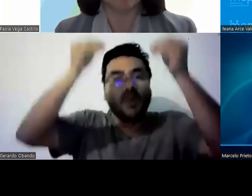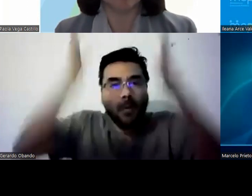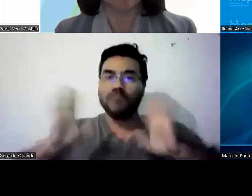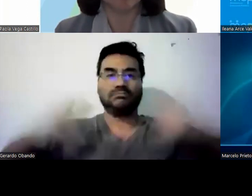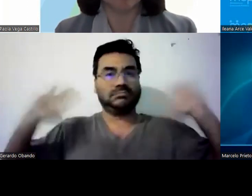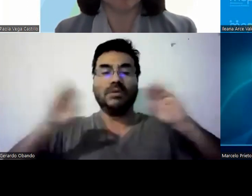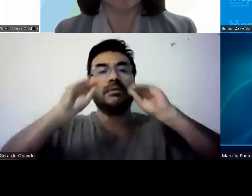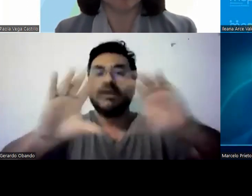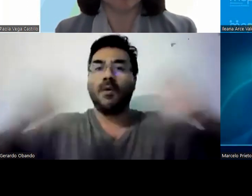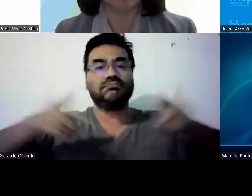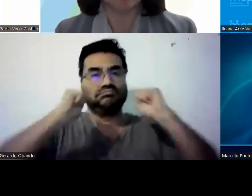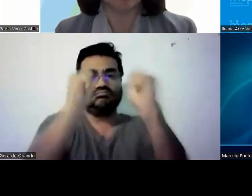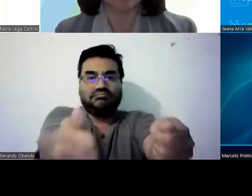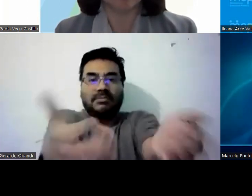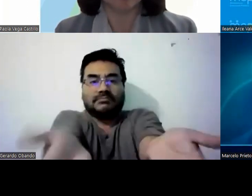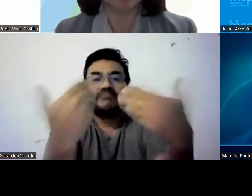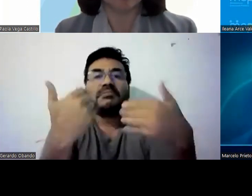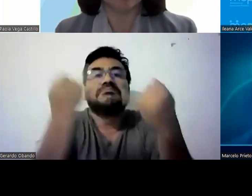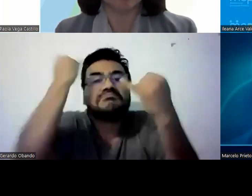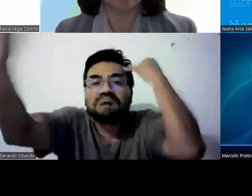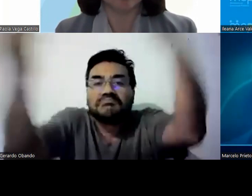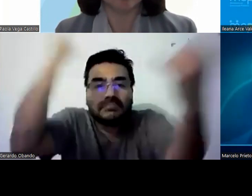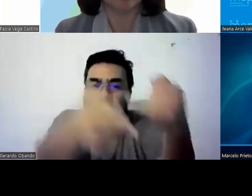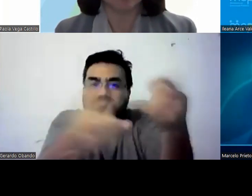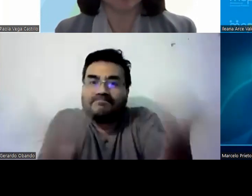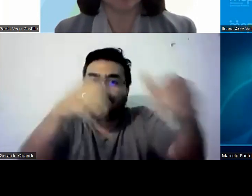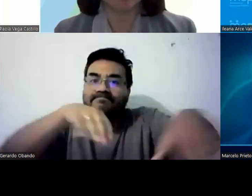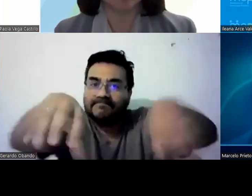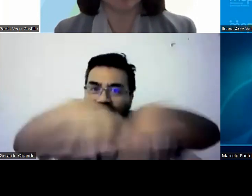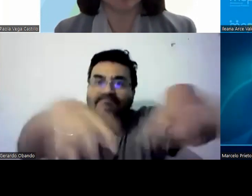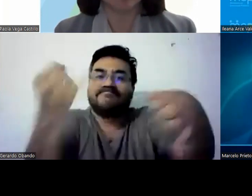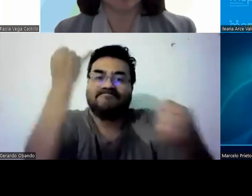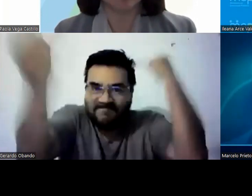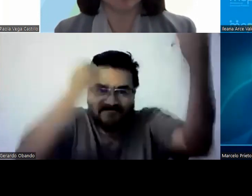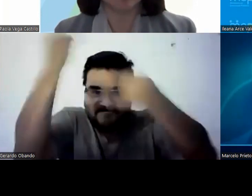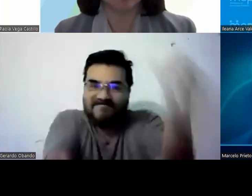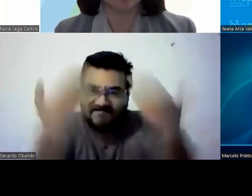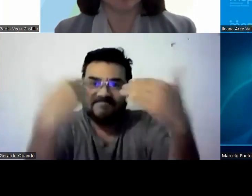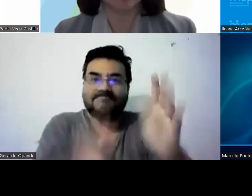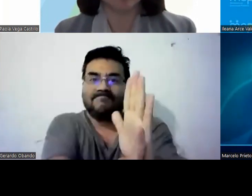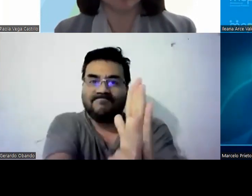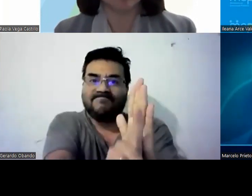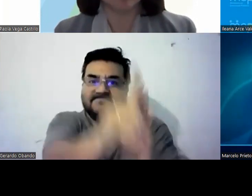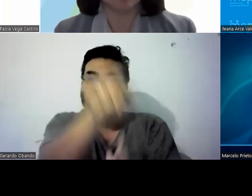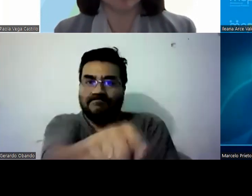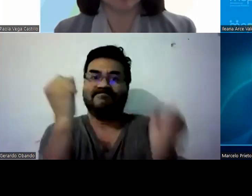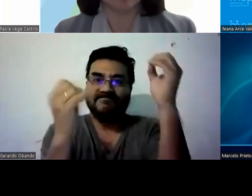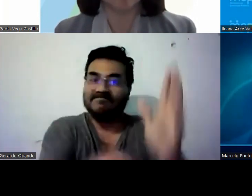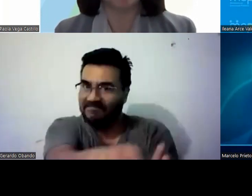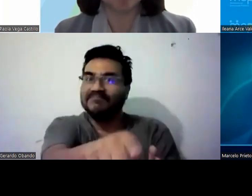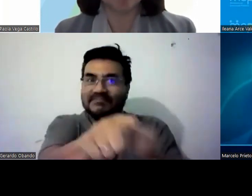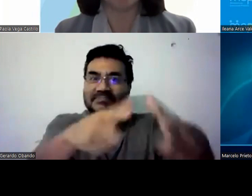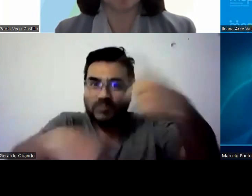entonces es importante que en la práctica también los docentes empiecen a hablar y que dejen que ellas expresen sus ideas con